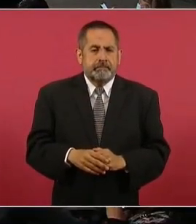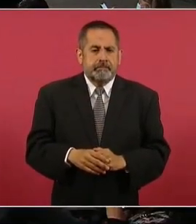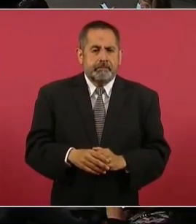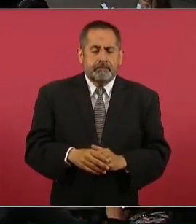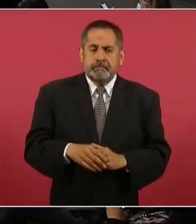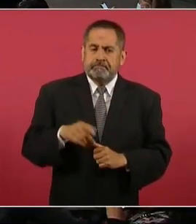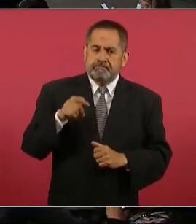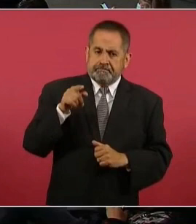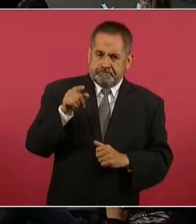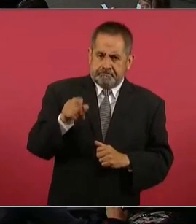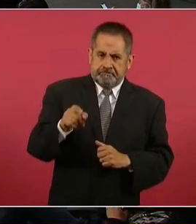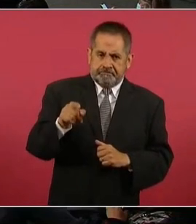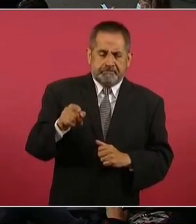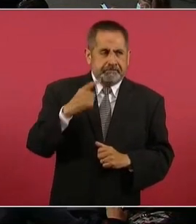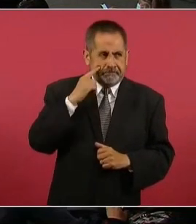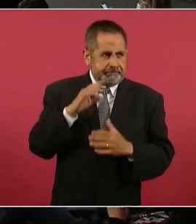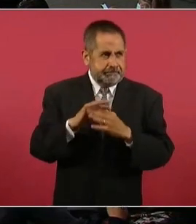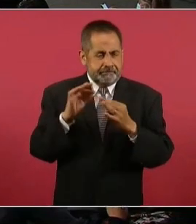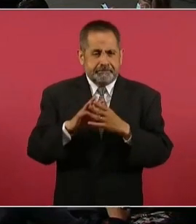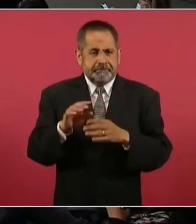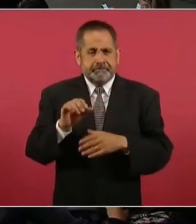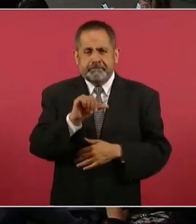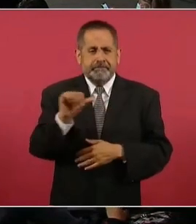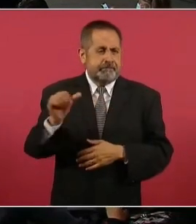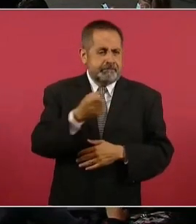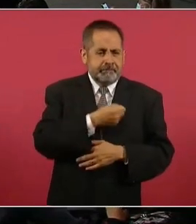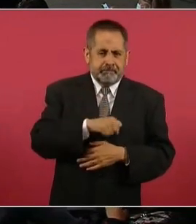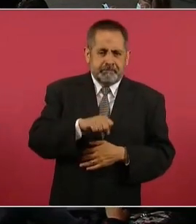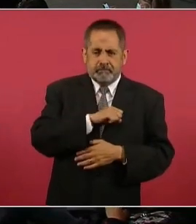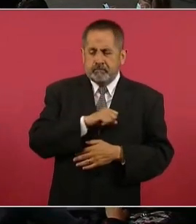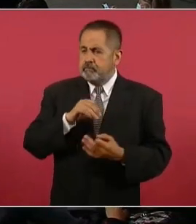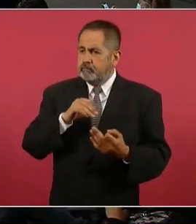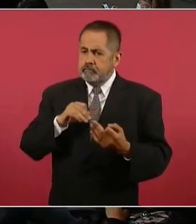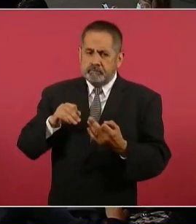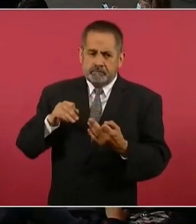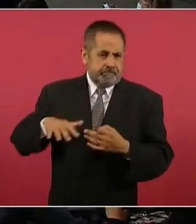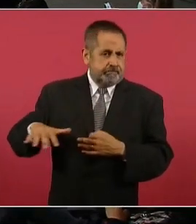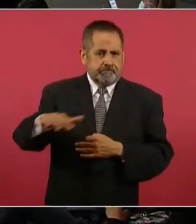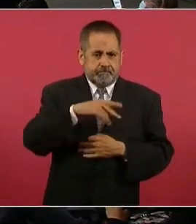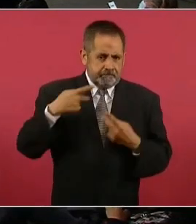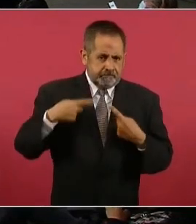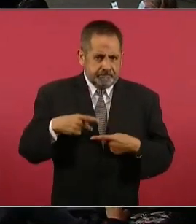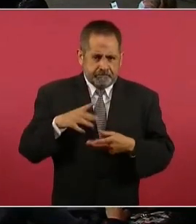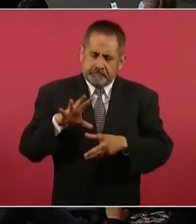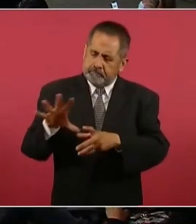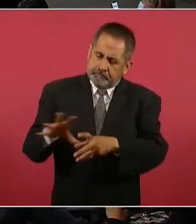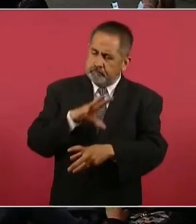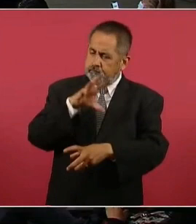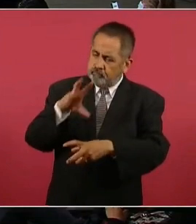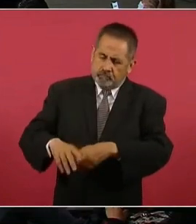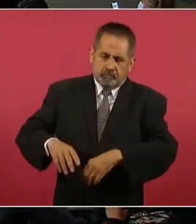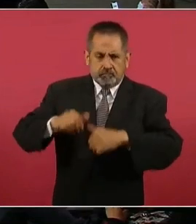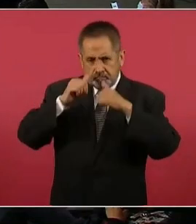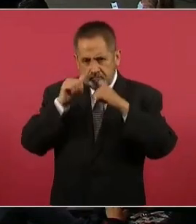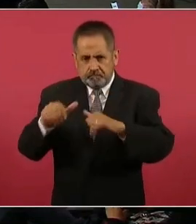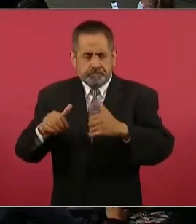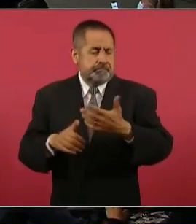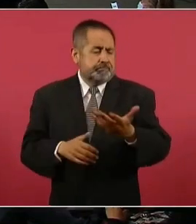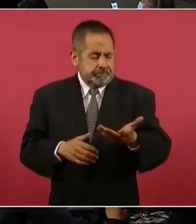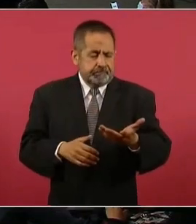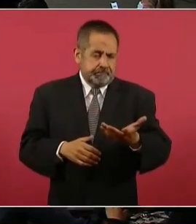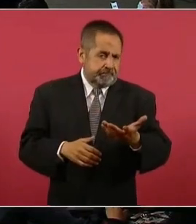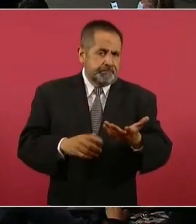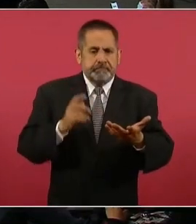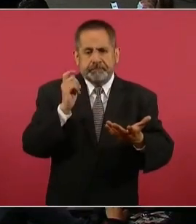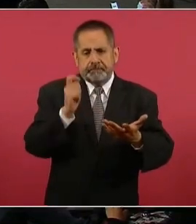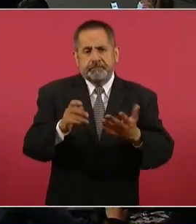cuando se habla de salud pública pues es todo y desde luego que se incluye